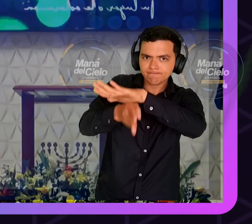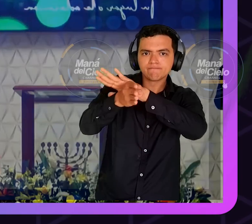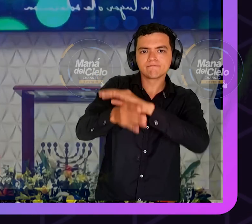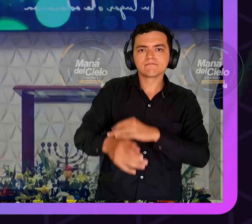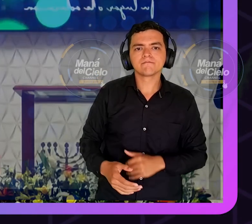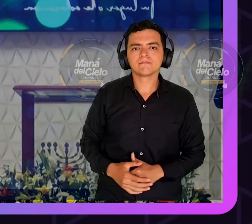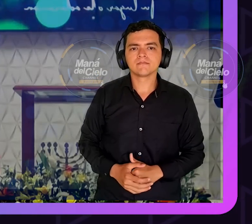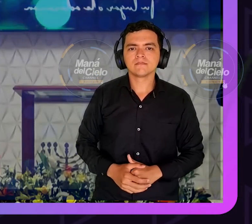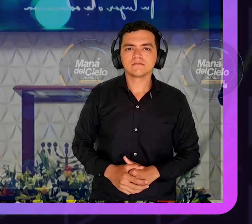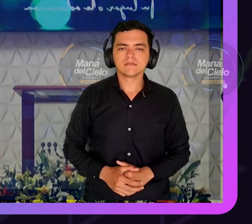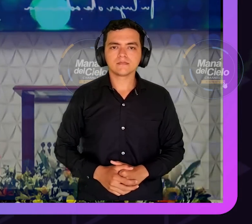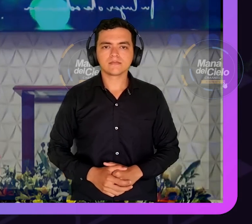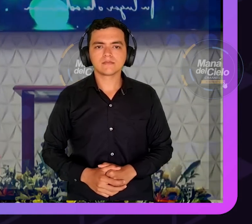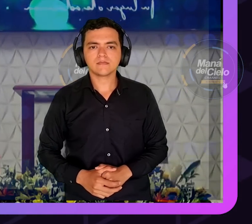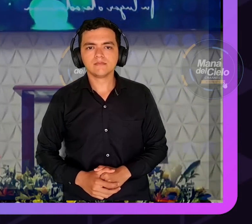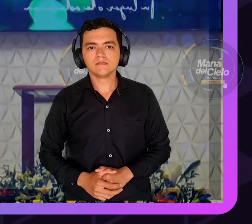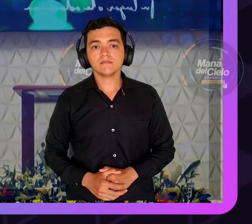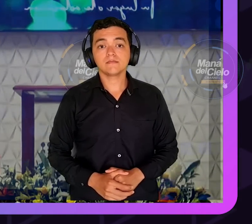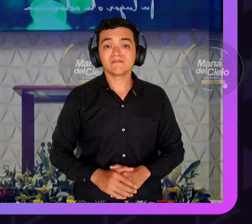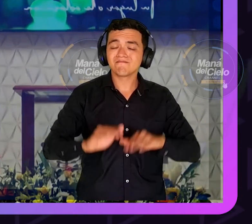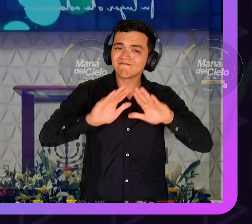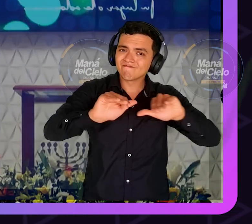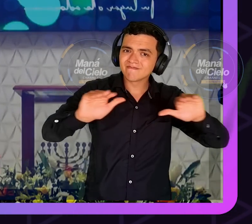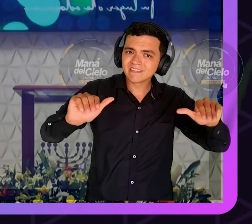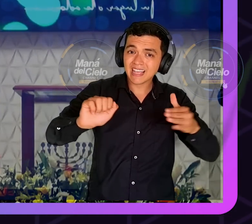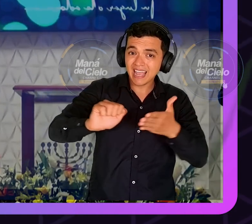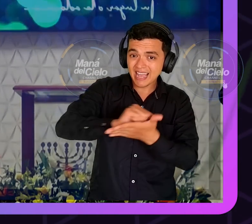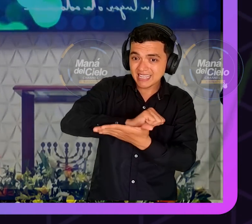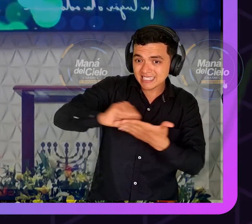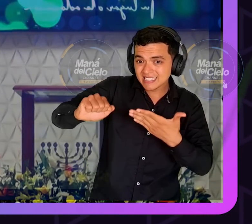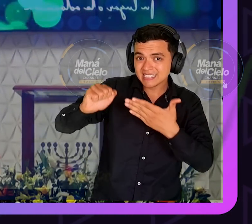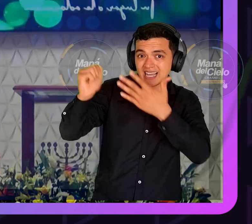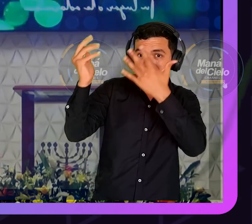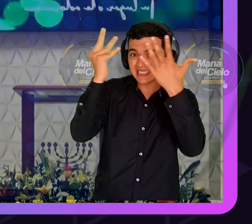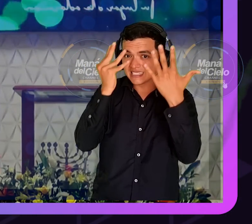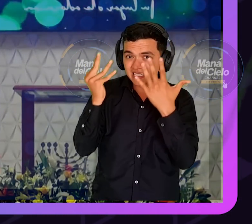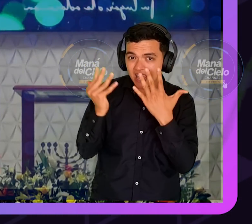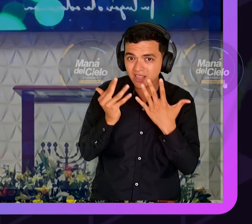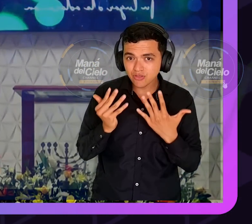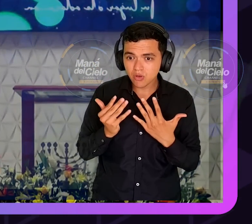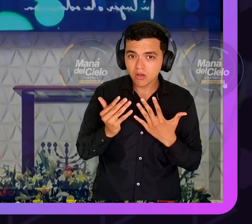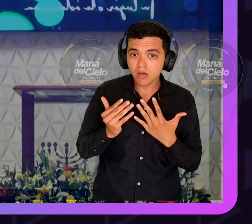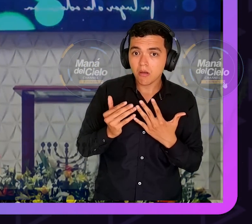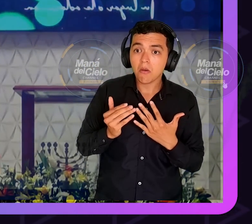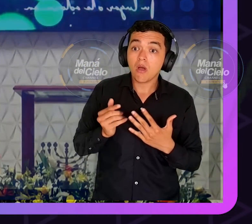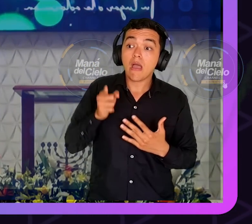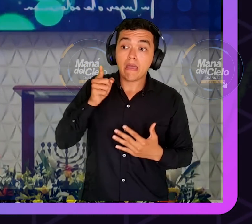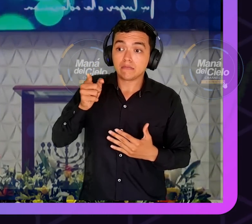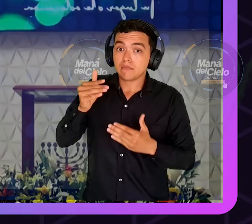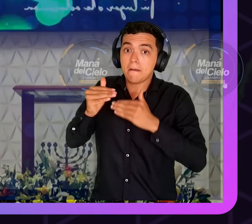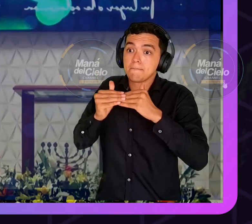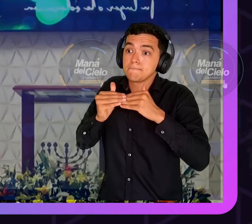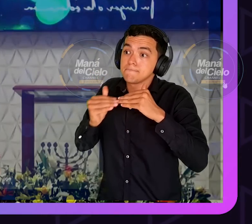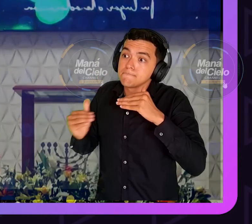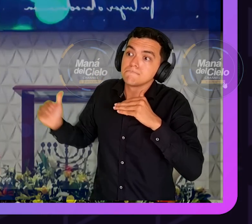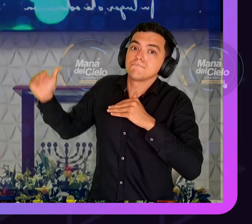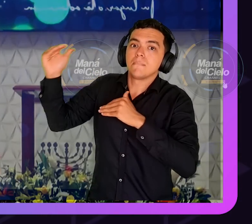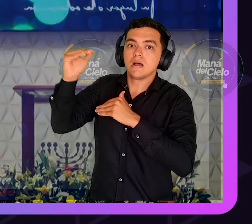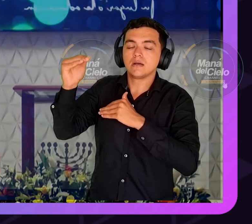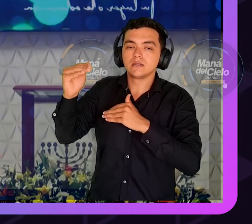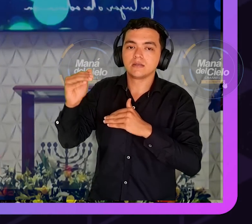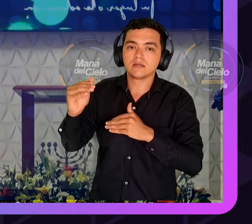al Espíritu Santo con pedagogía tú tienes que confiar en Dios y saber que Dios puede hacer de la nada